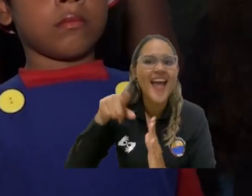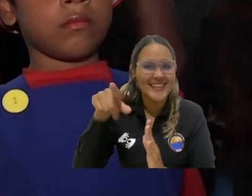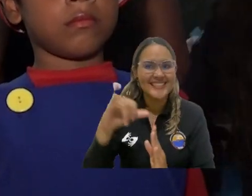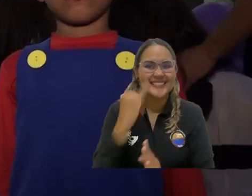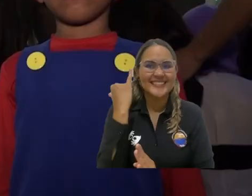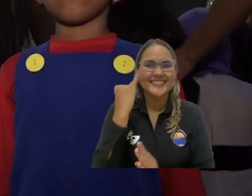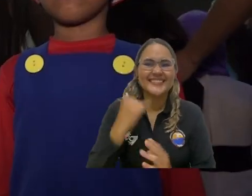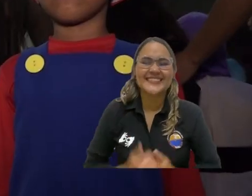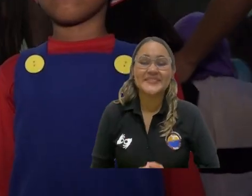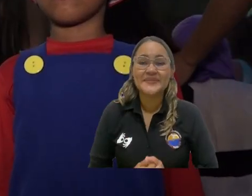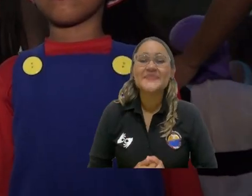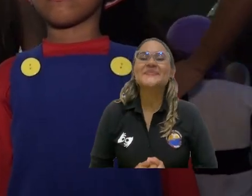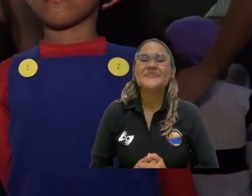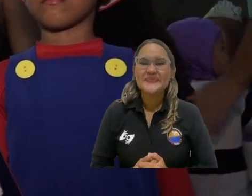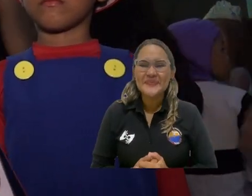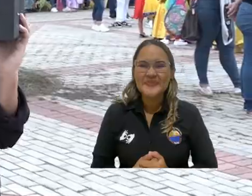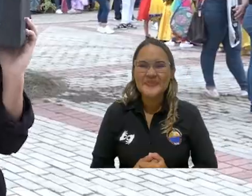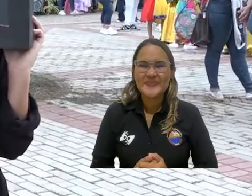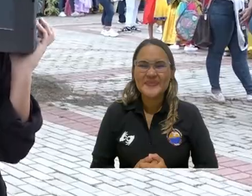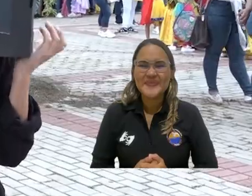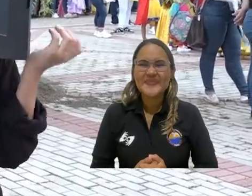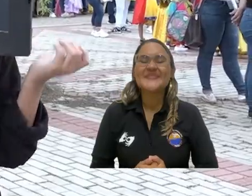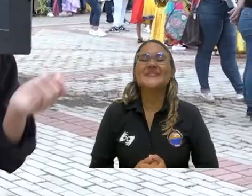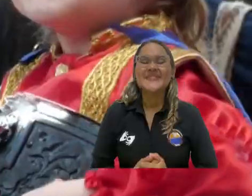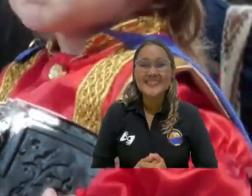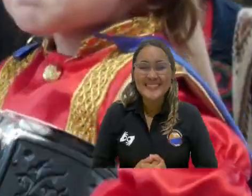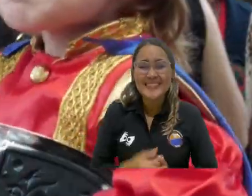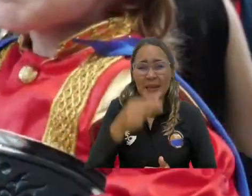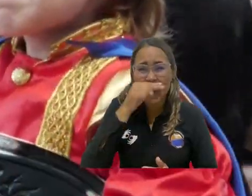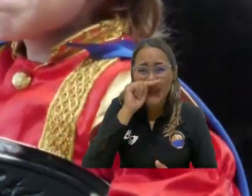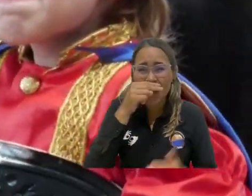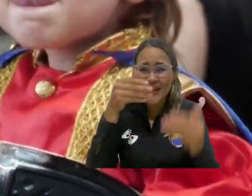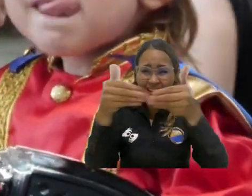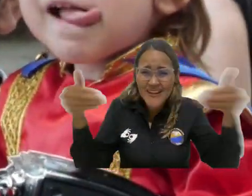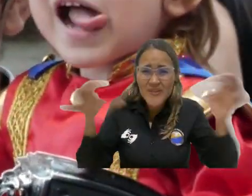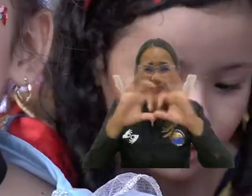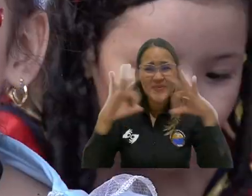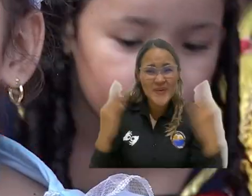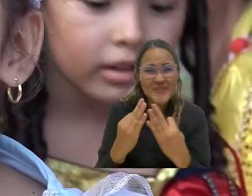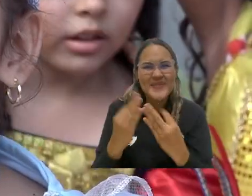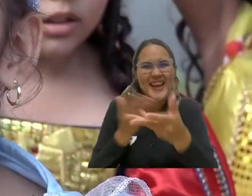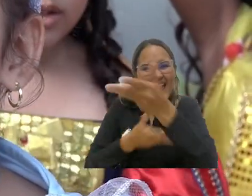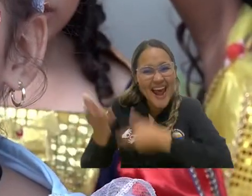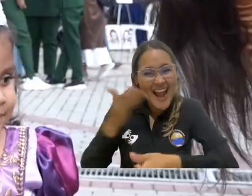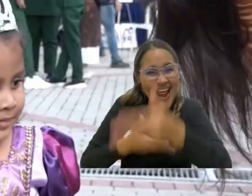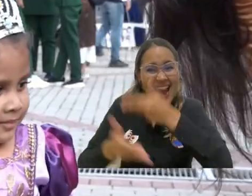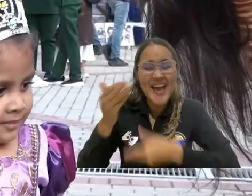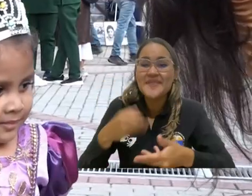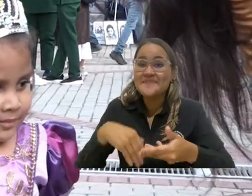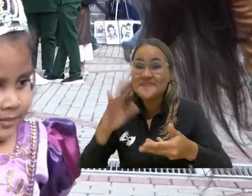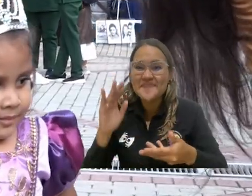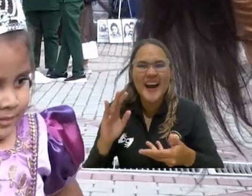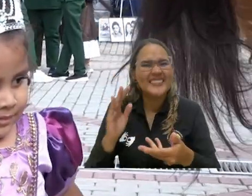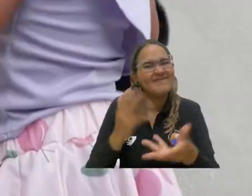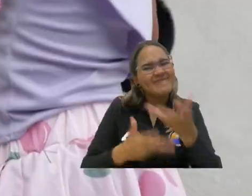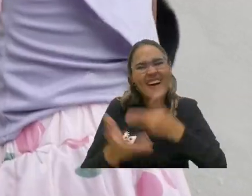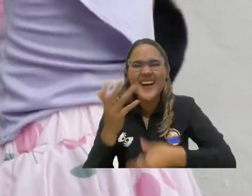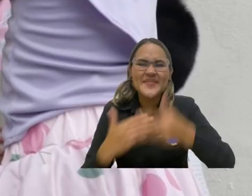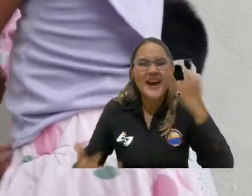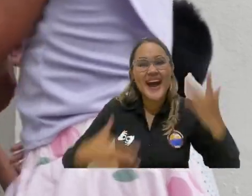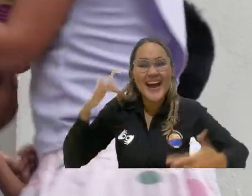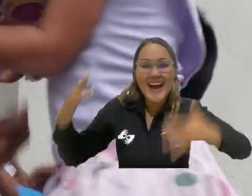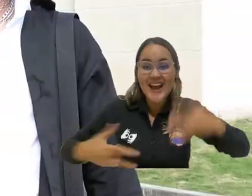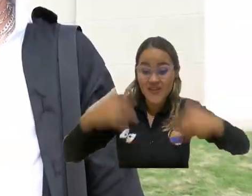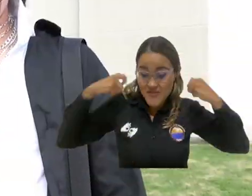¡Diquirite! ¡Tiene un libro para mí! Los más pequeños junto a sus familiares disfrutaron de una jornada lúdica, vestidos con